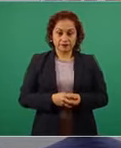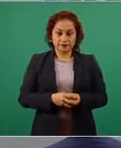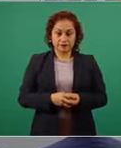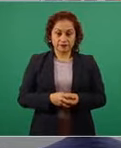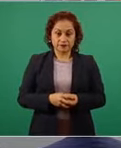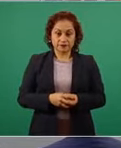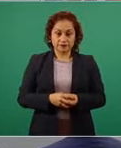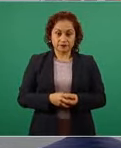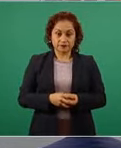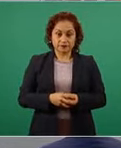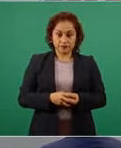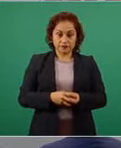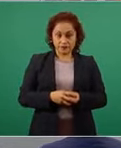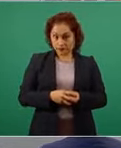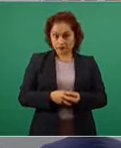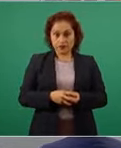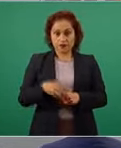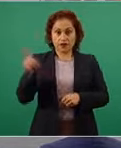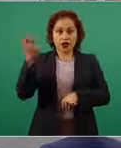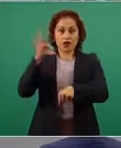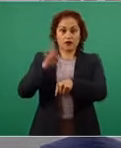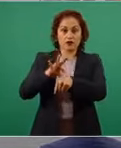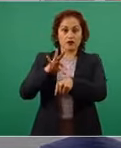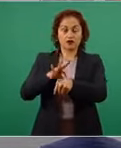está el doctor Pedro